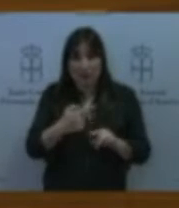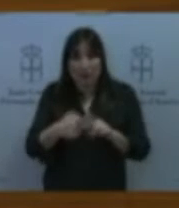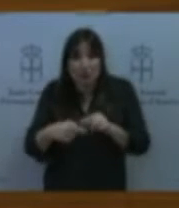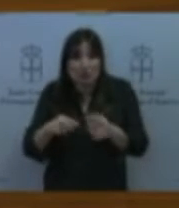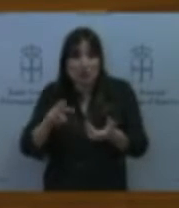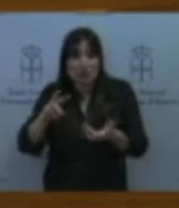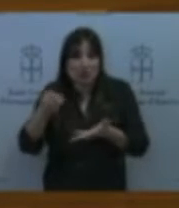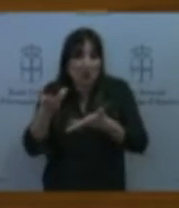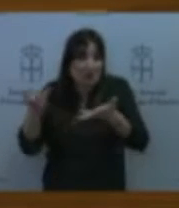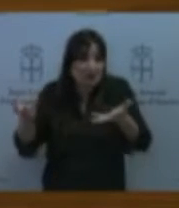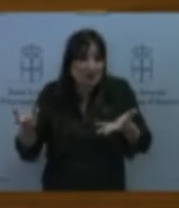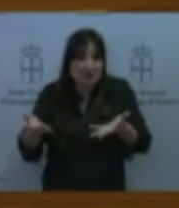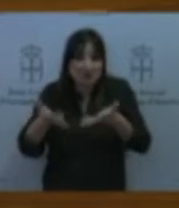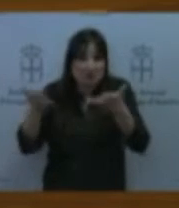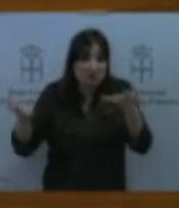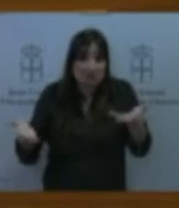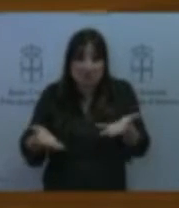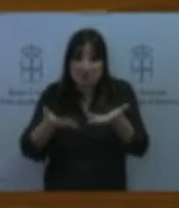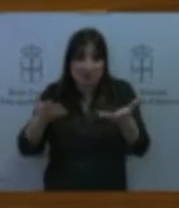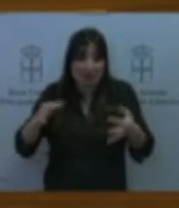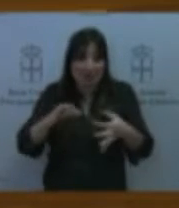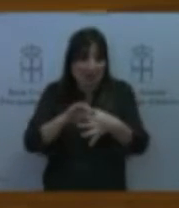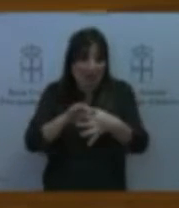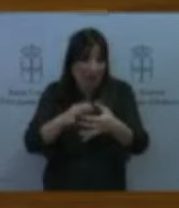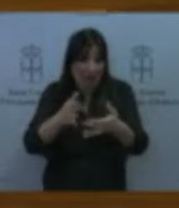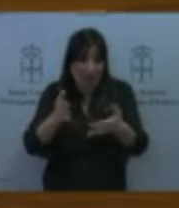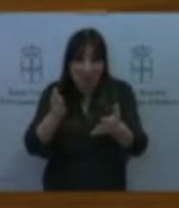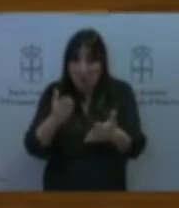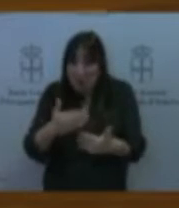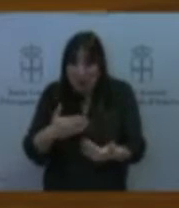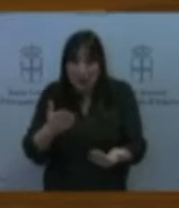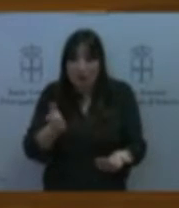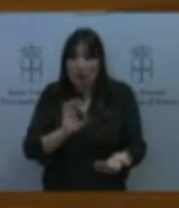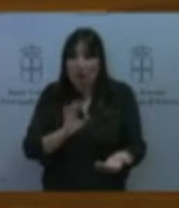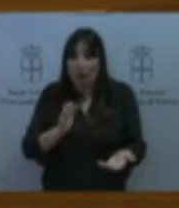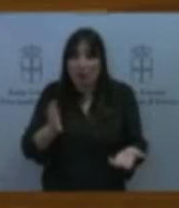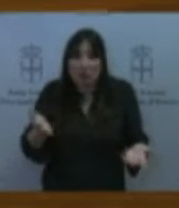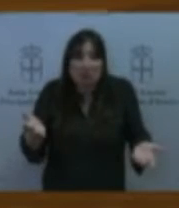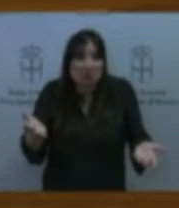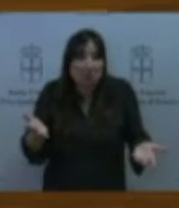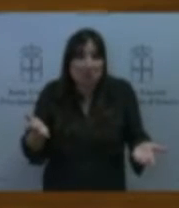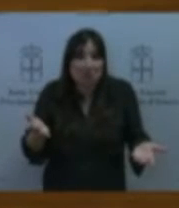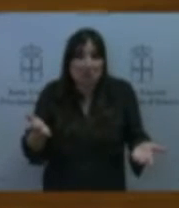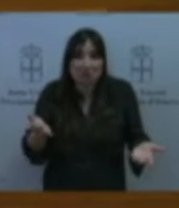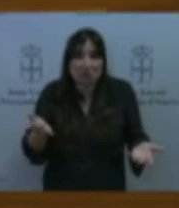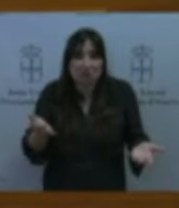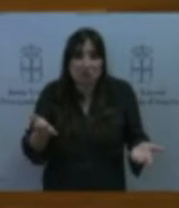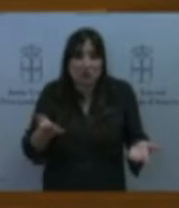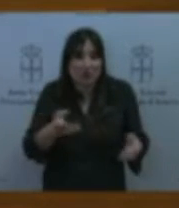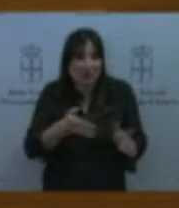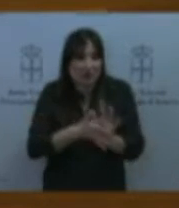ajenas, aledañas o eso, o simplemente no escuchar porque nos encontramos con que